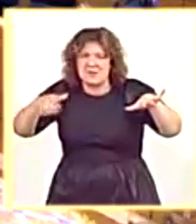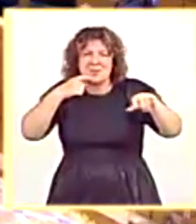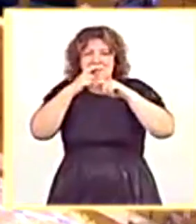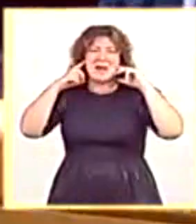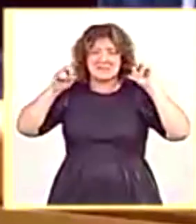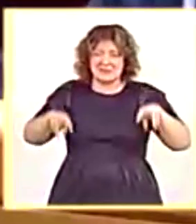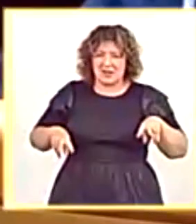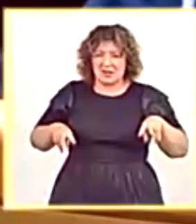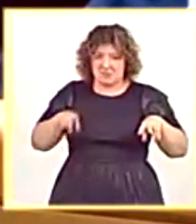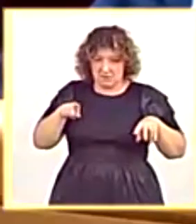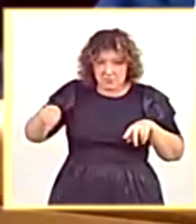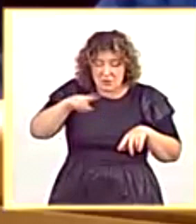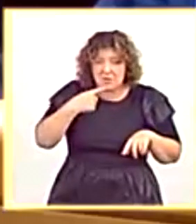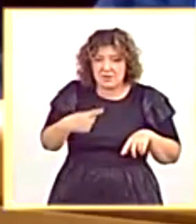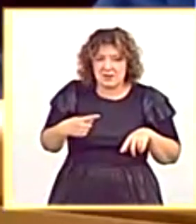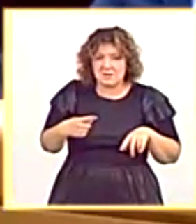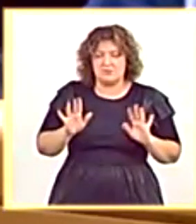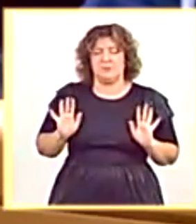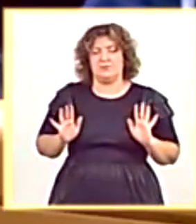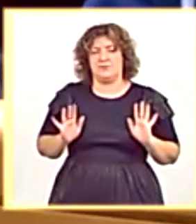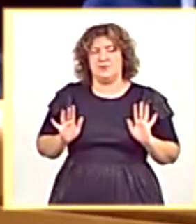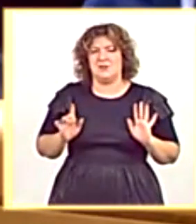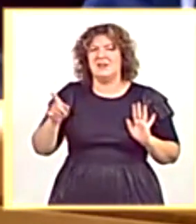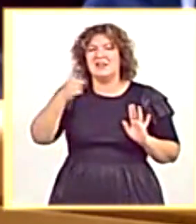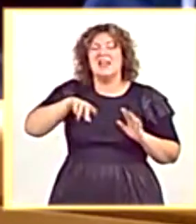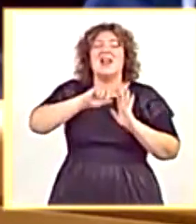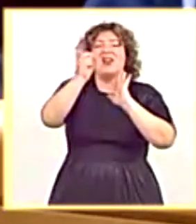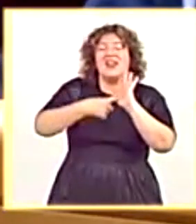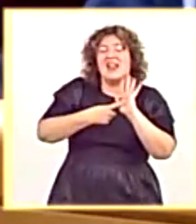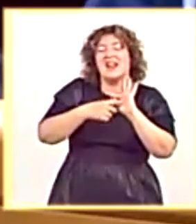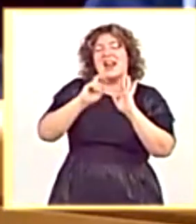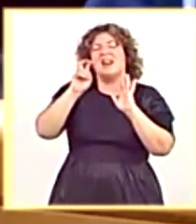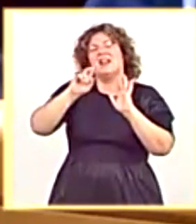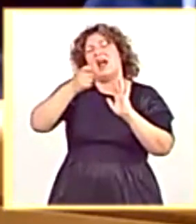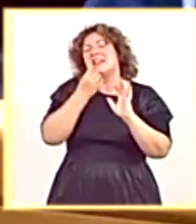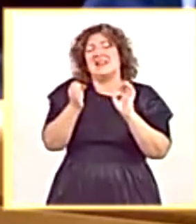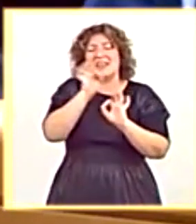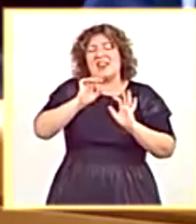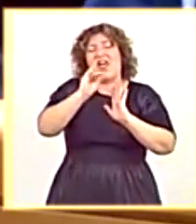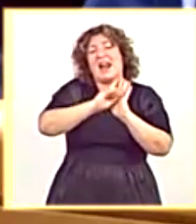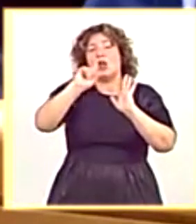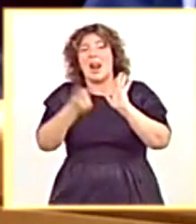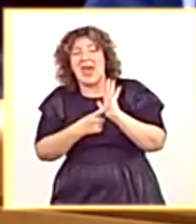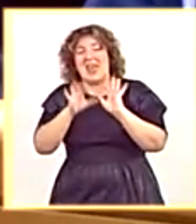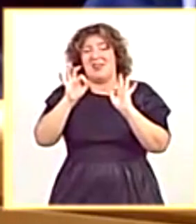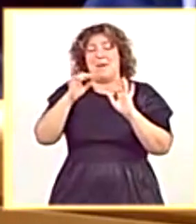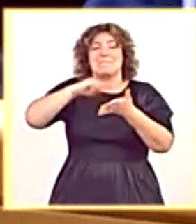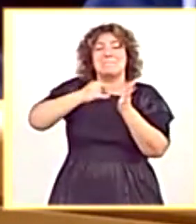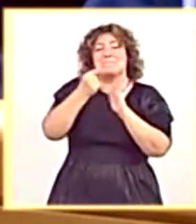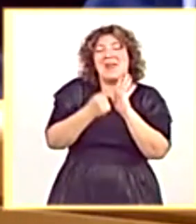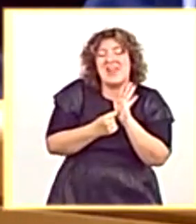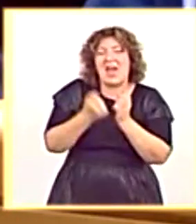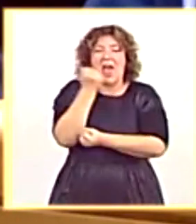Ustedes no han apoyado ningún decreto, ley de medidas sociales y económicas. Ustedes han